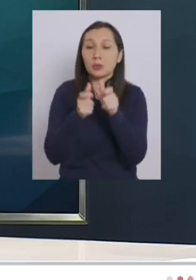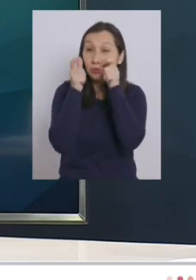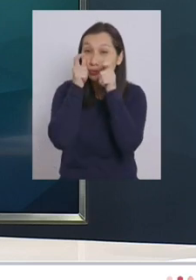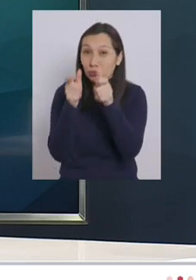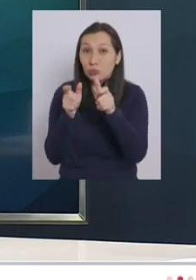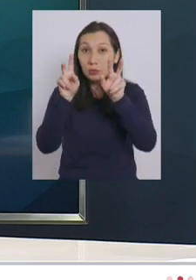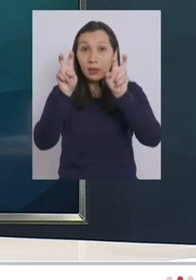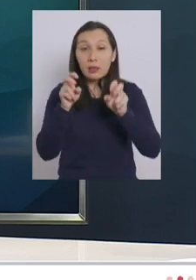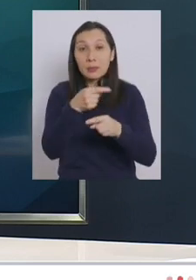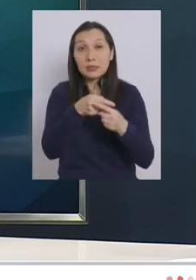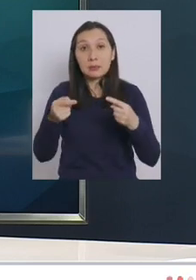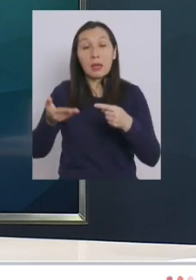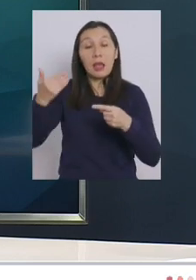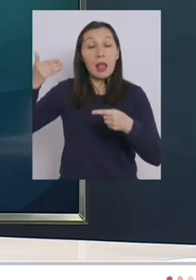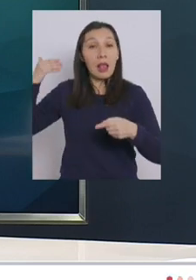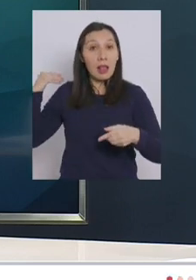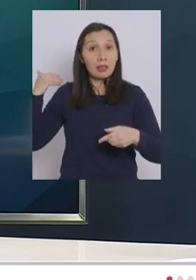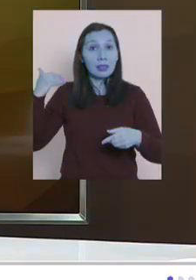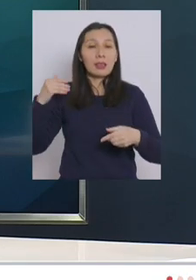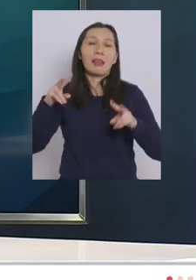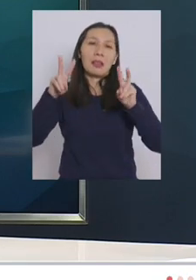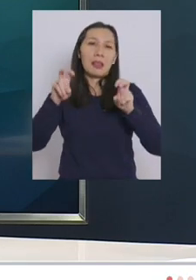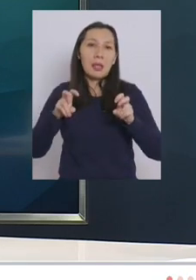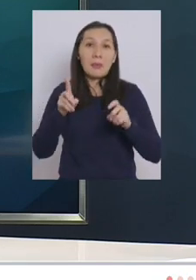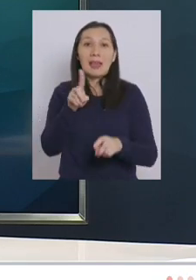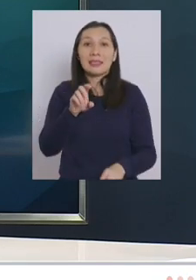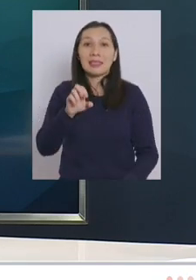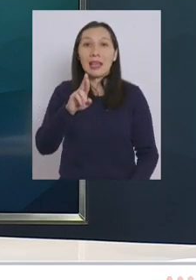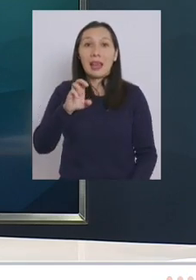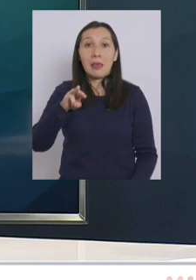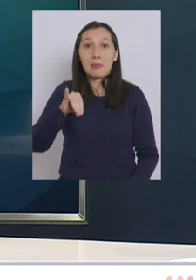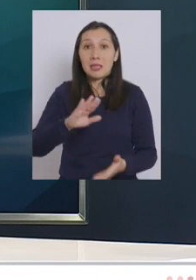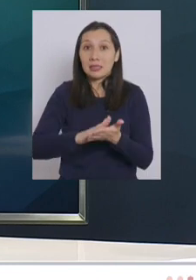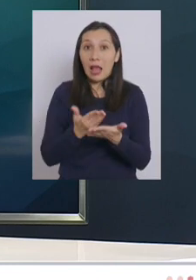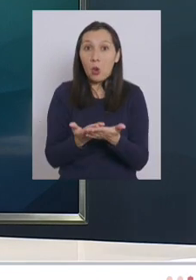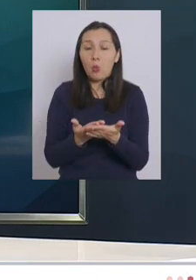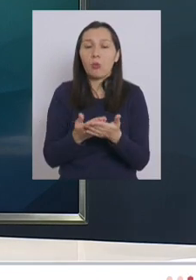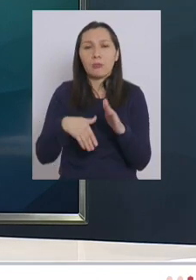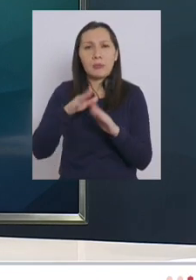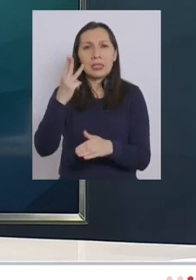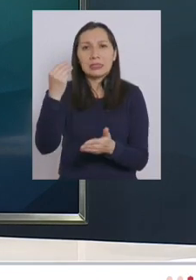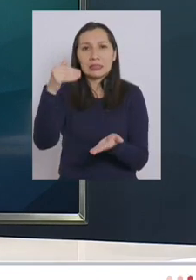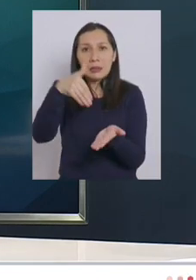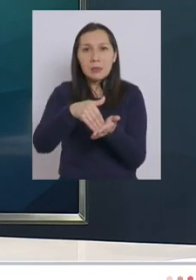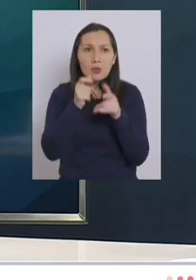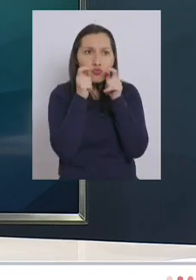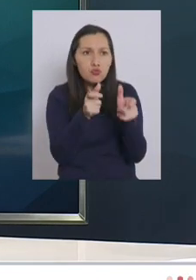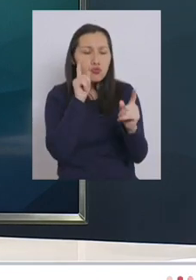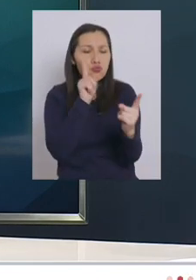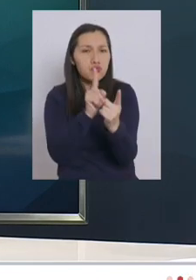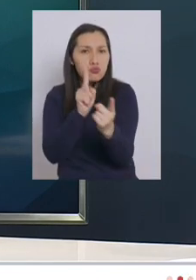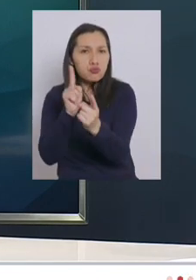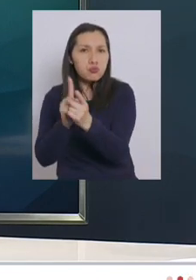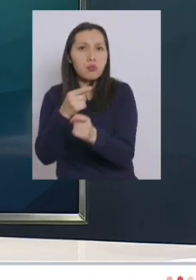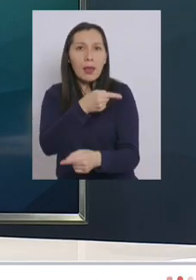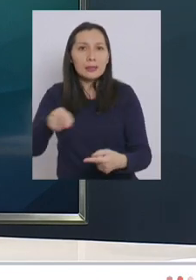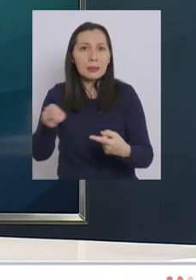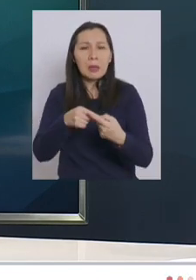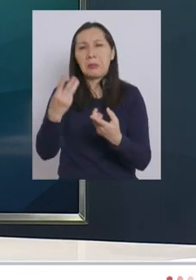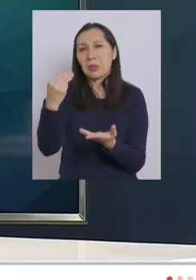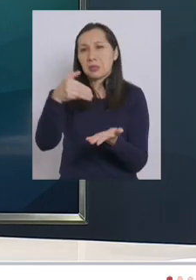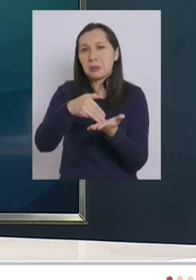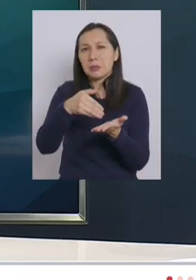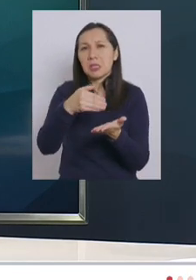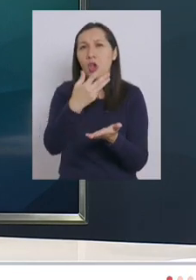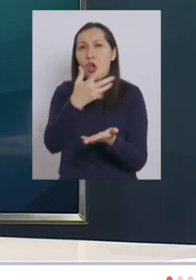fiscalizaciones las semanas anteriores de parte de la Ceremis de salud veníamos haciendo más de 13.000 fiscalizaciones semanales 13.900